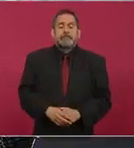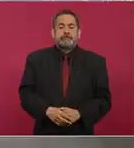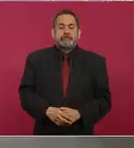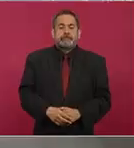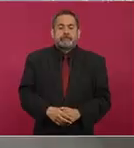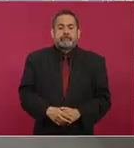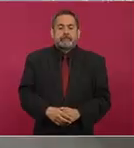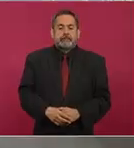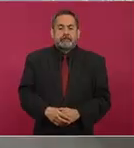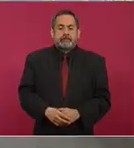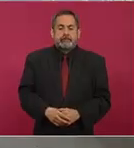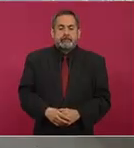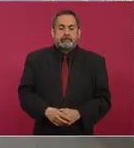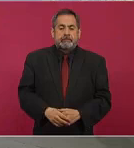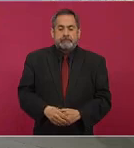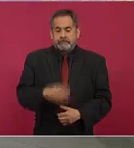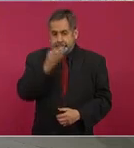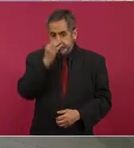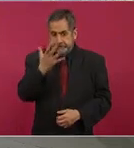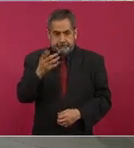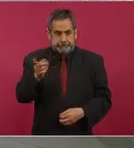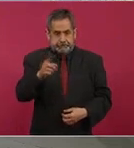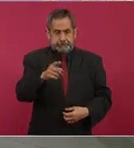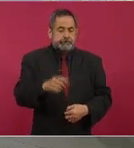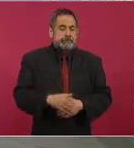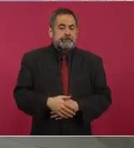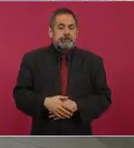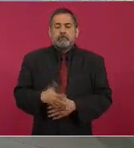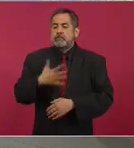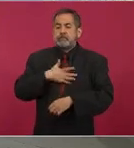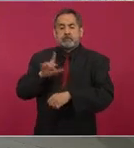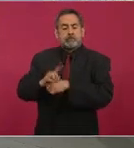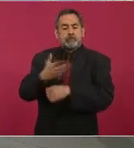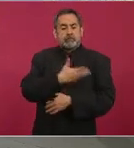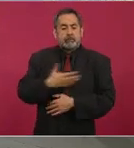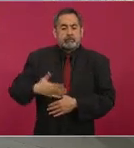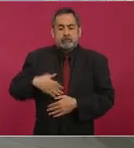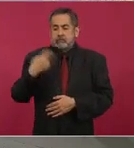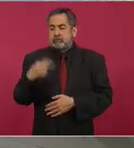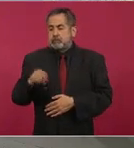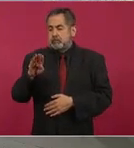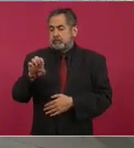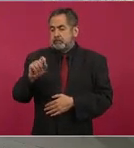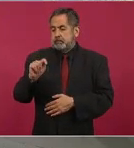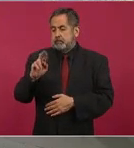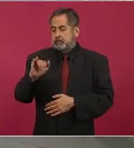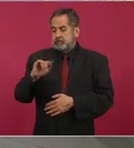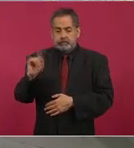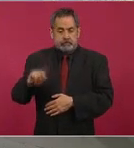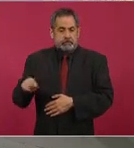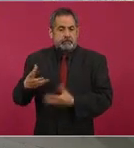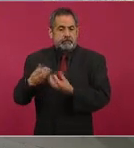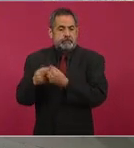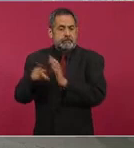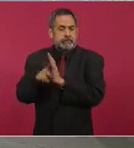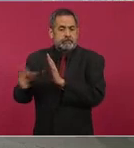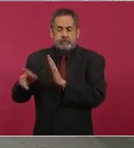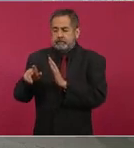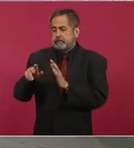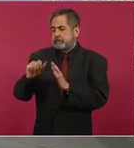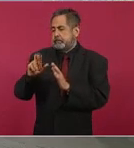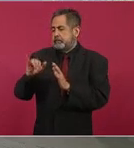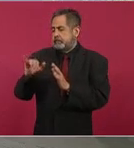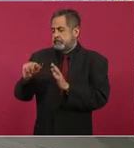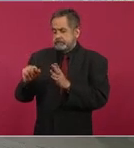Quedamos que son los cinco. Buenos días, presidente. Beatriz Contreras Castillo, de la revista Polemonte Jaime Avilés.